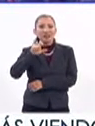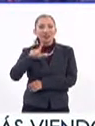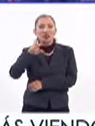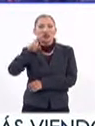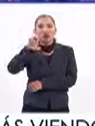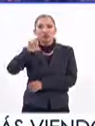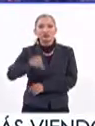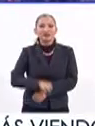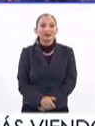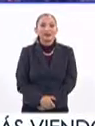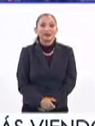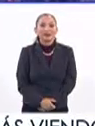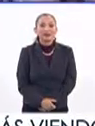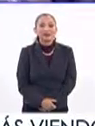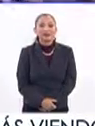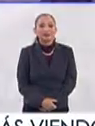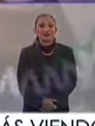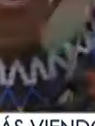como Axl Rose.